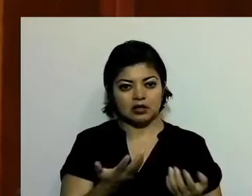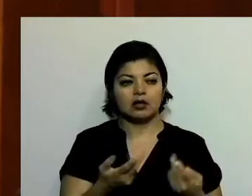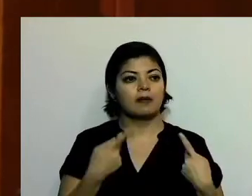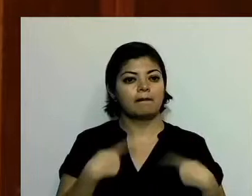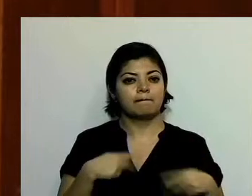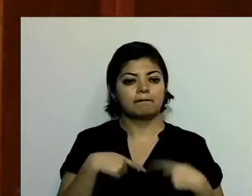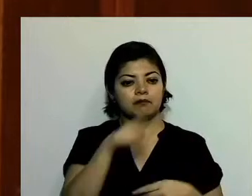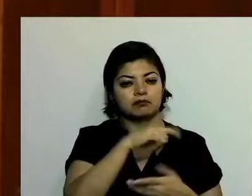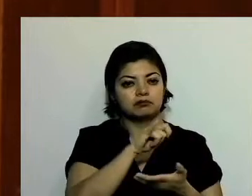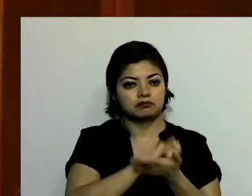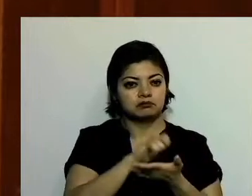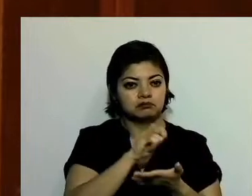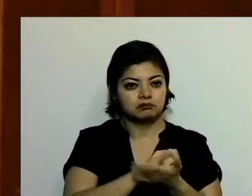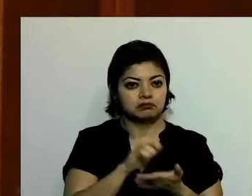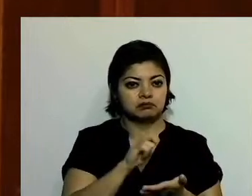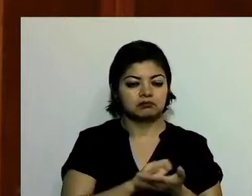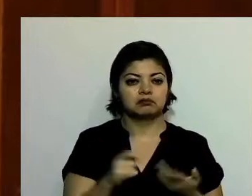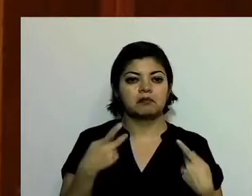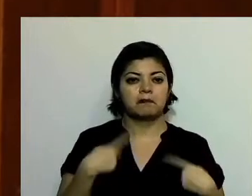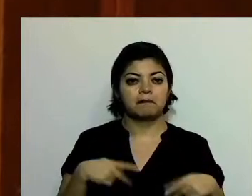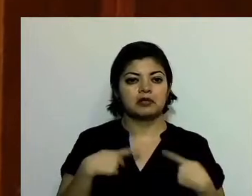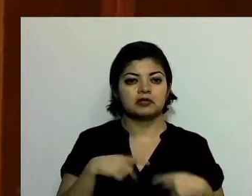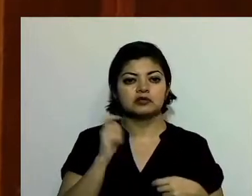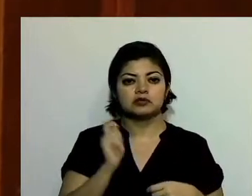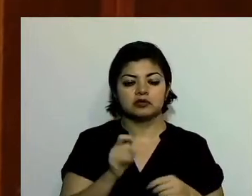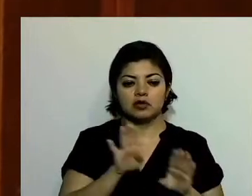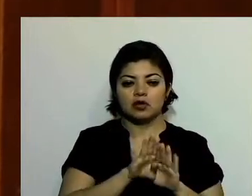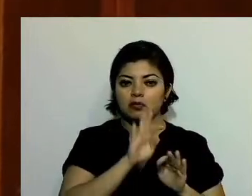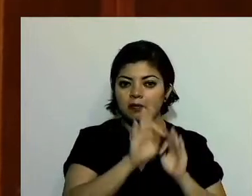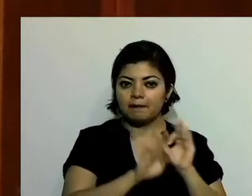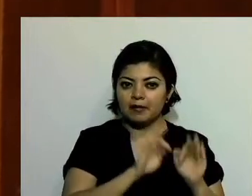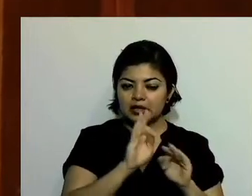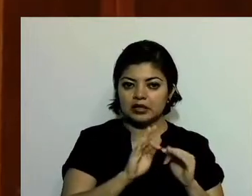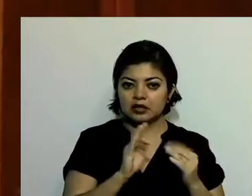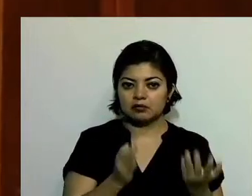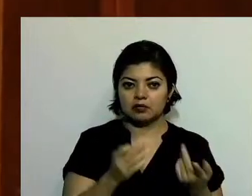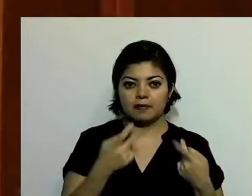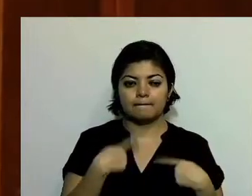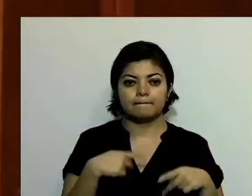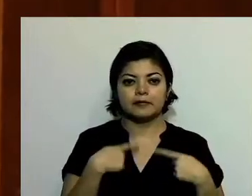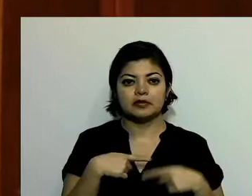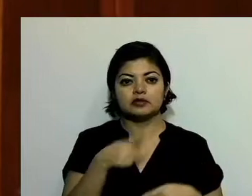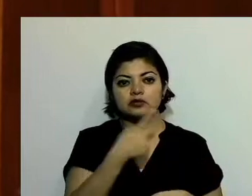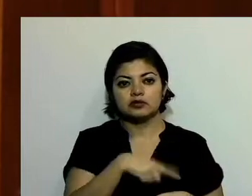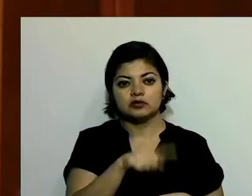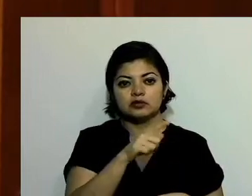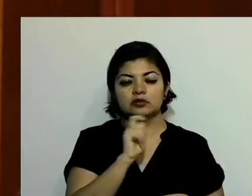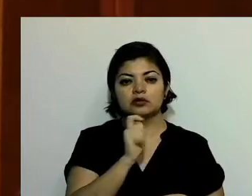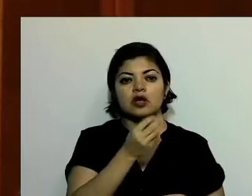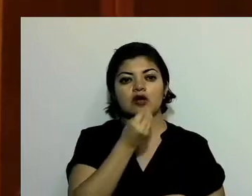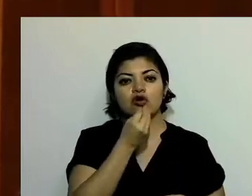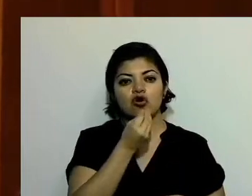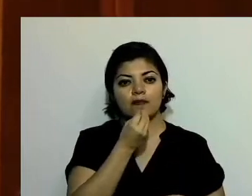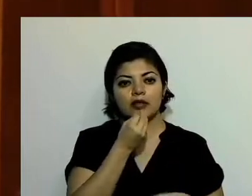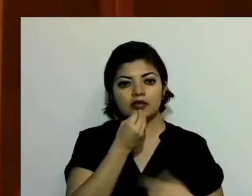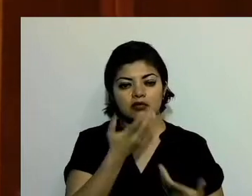intendencia, el personal de mantenimiento, el personal del comedor, el personal de salud